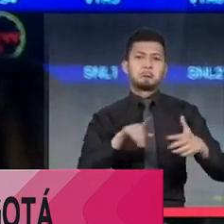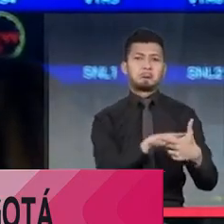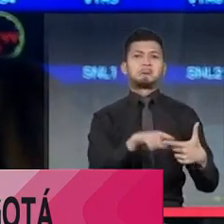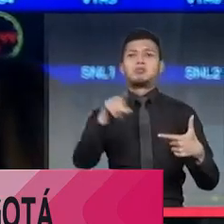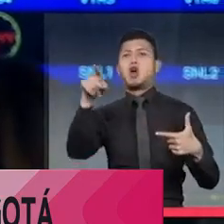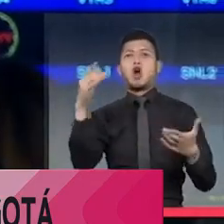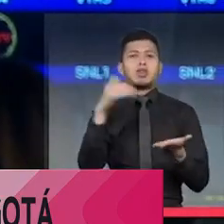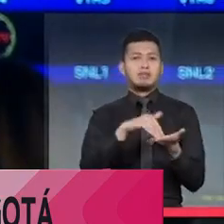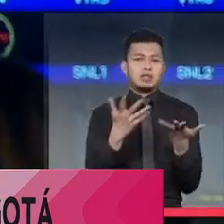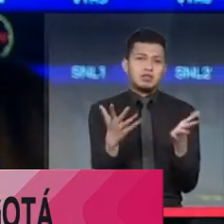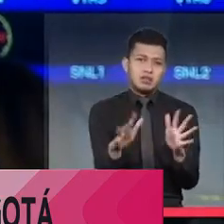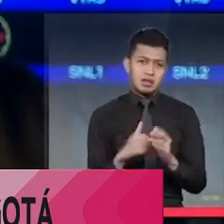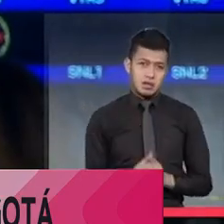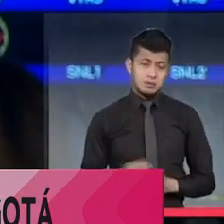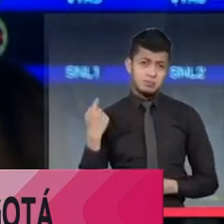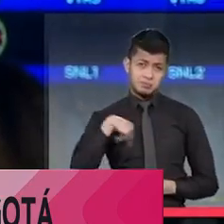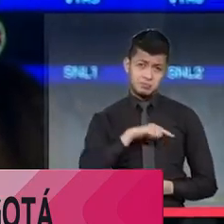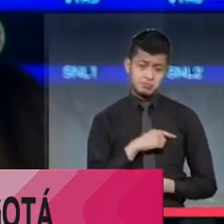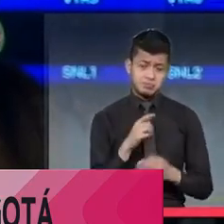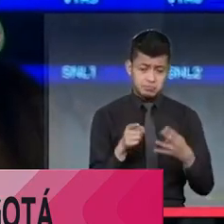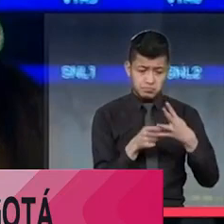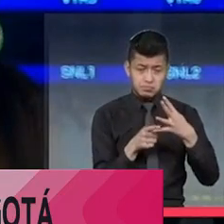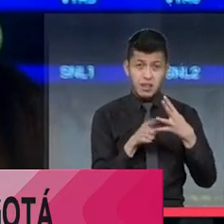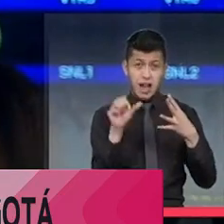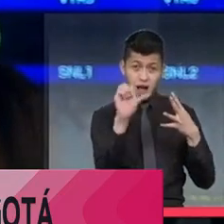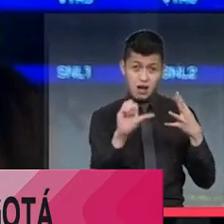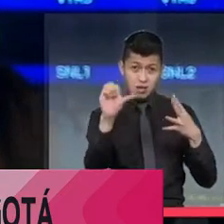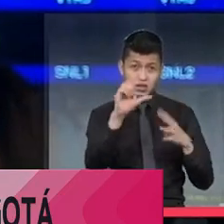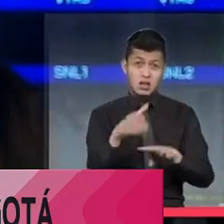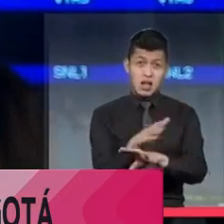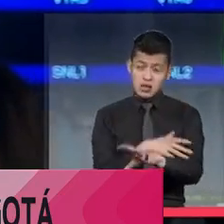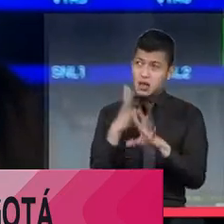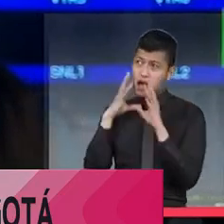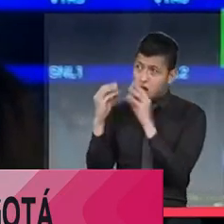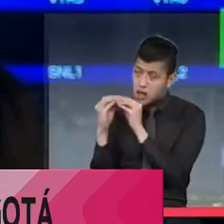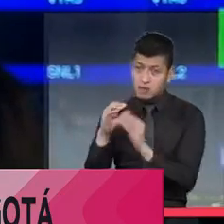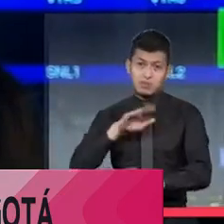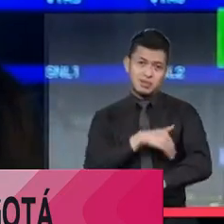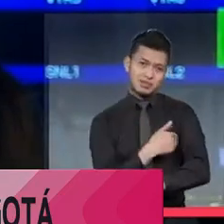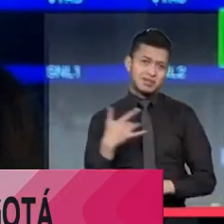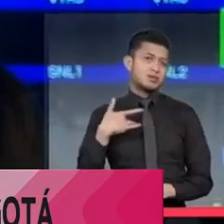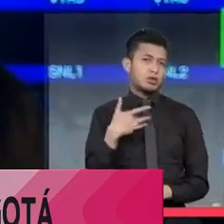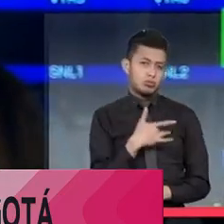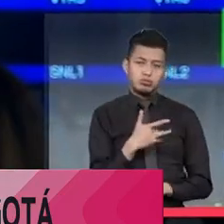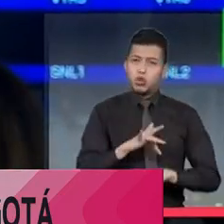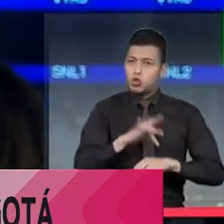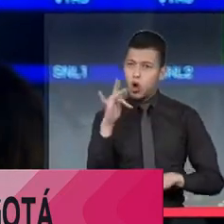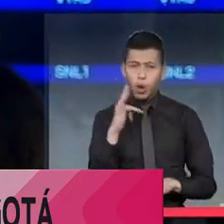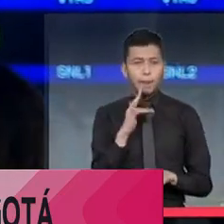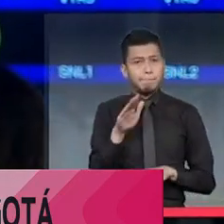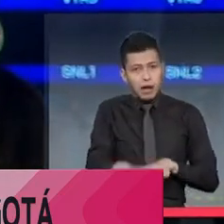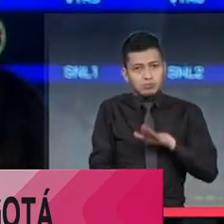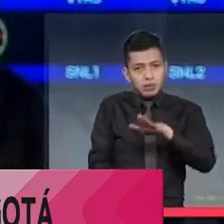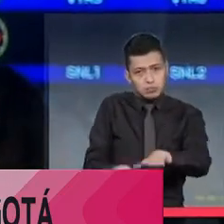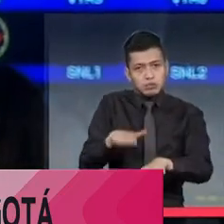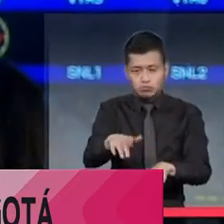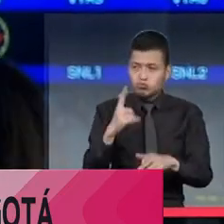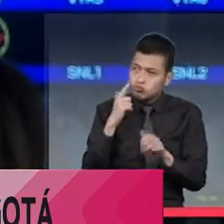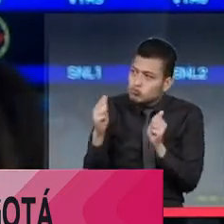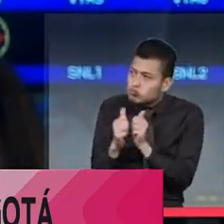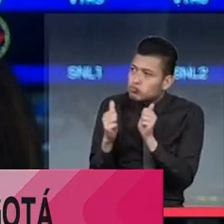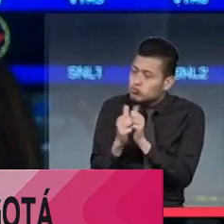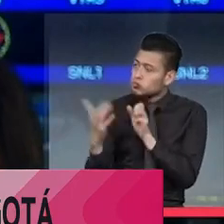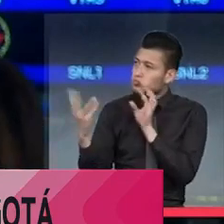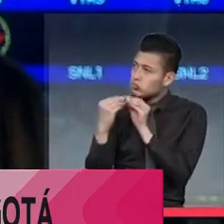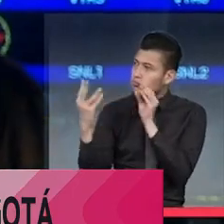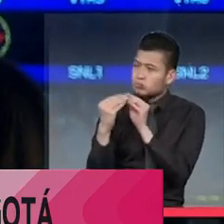esperamos ya tener un modelo que además hayamos acordado con el Ministerio de Salud, porque aquí toca ir con ellos paso a paso, que nos estemos de